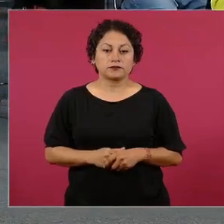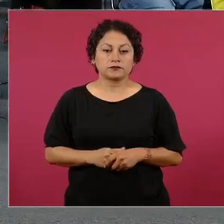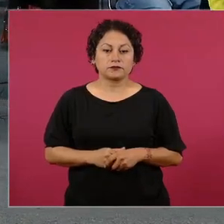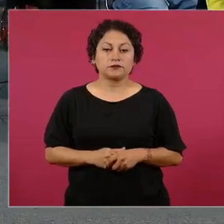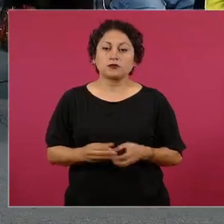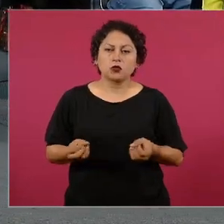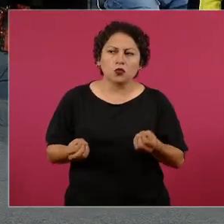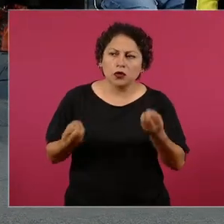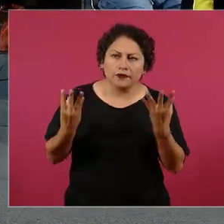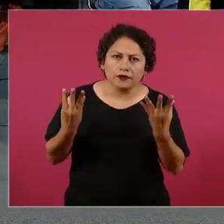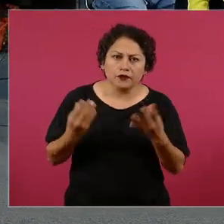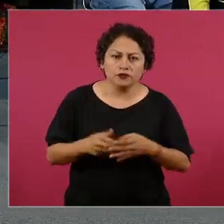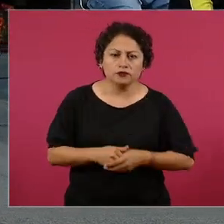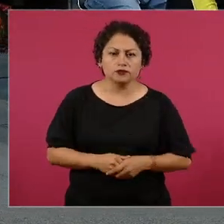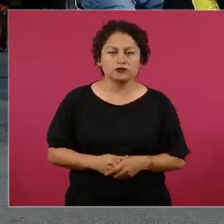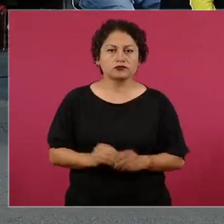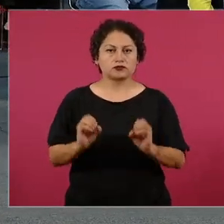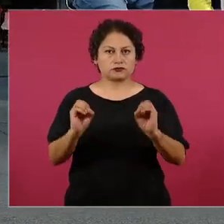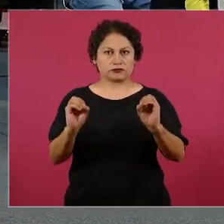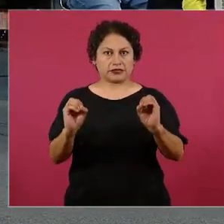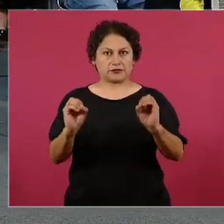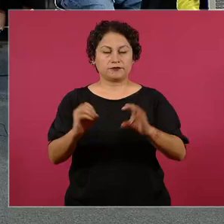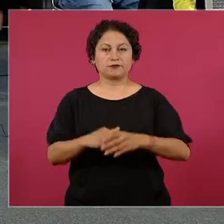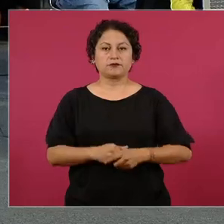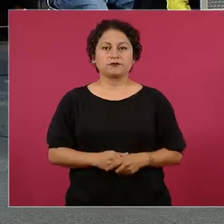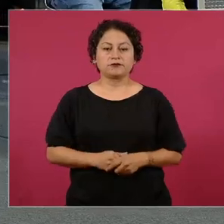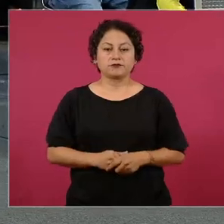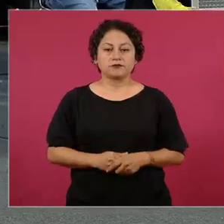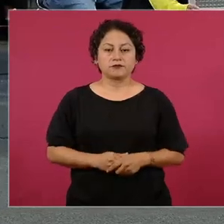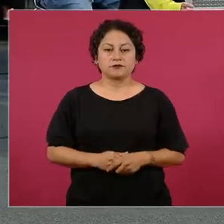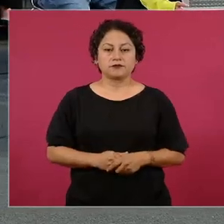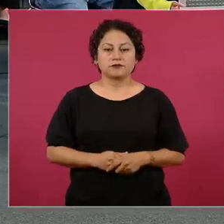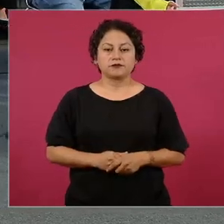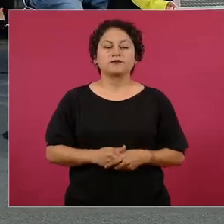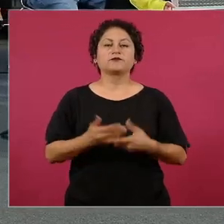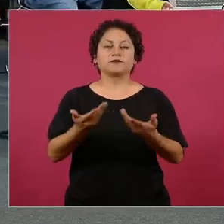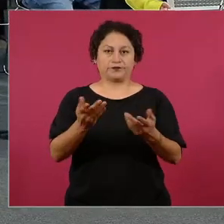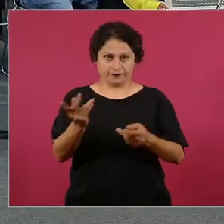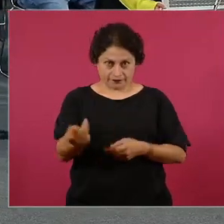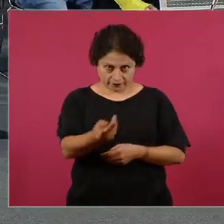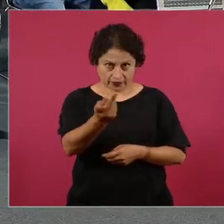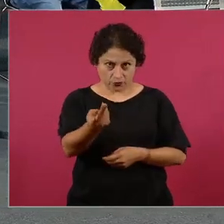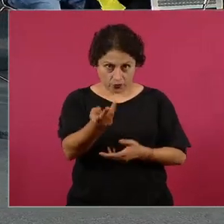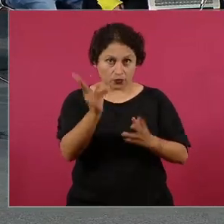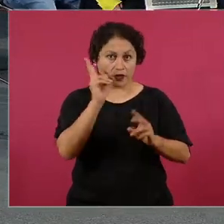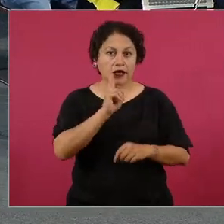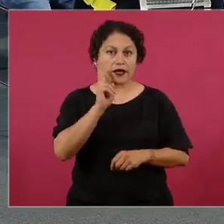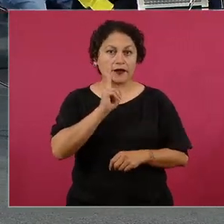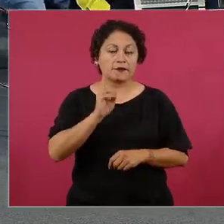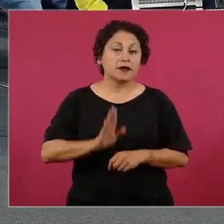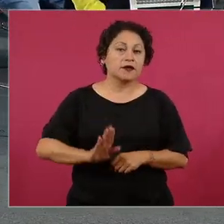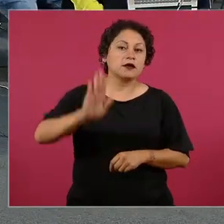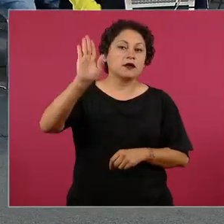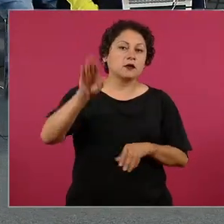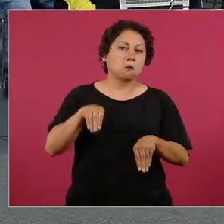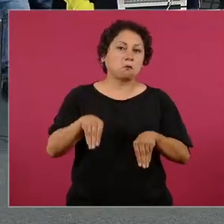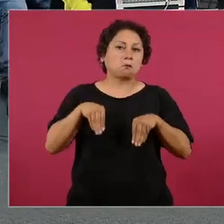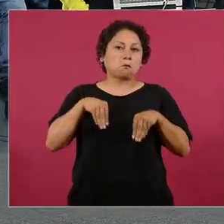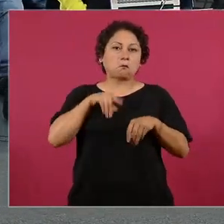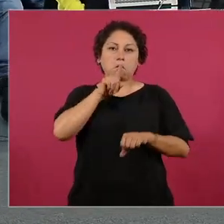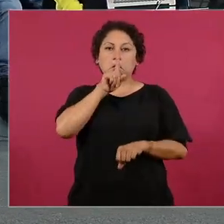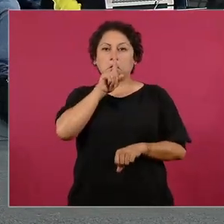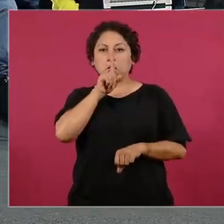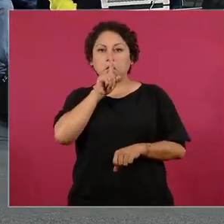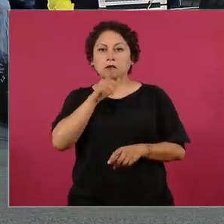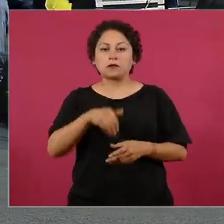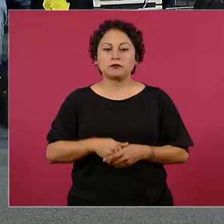¿cuántos? cero a ver que levanten sin la mano las abstenciones los que